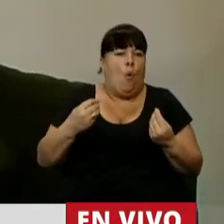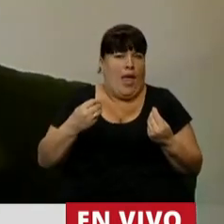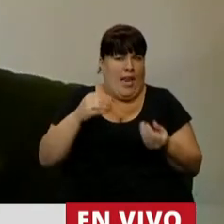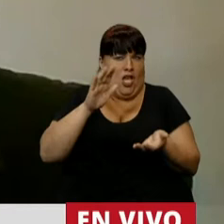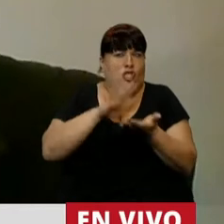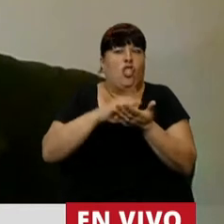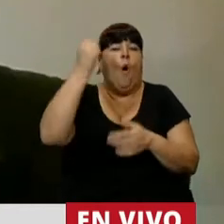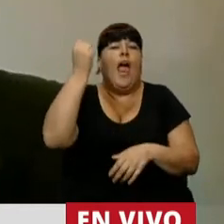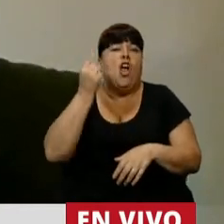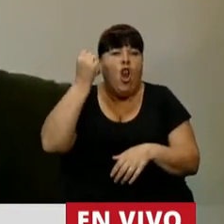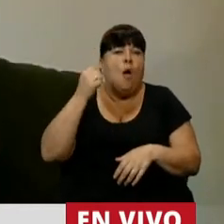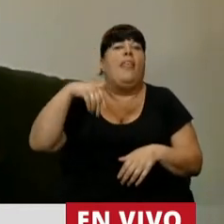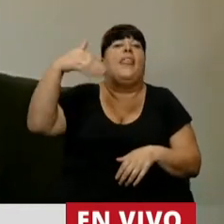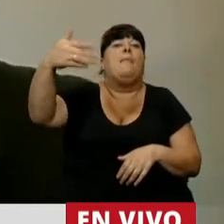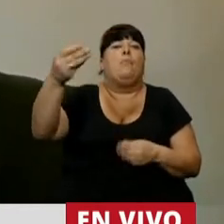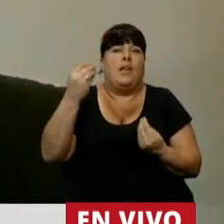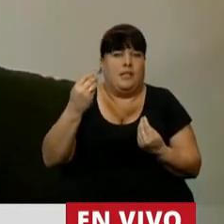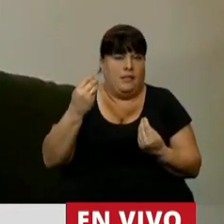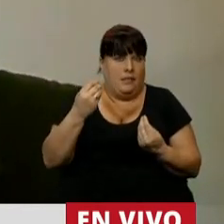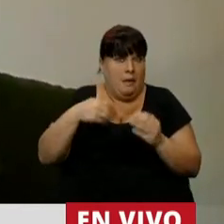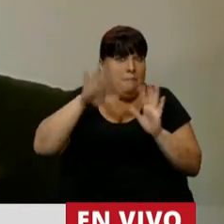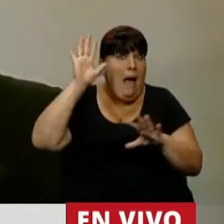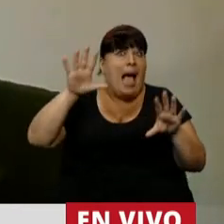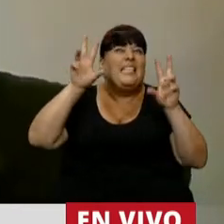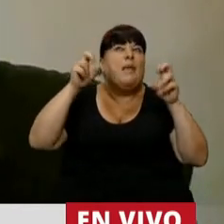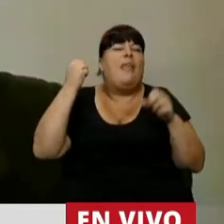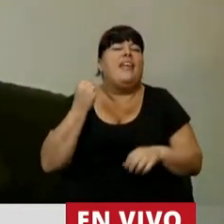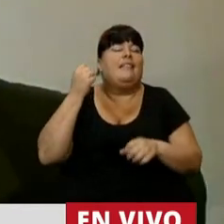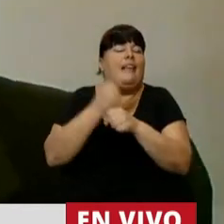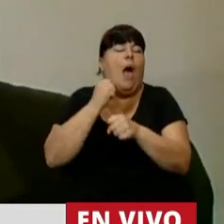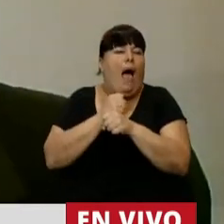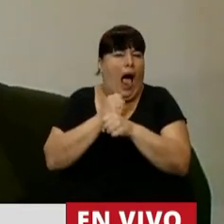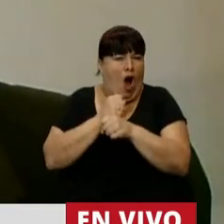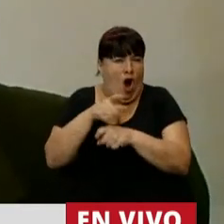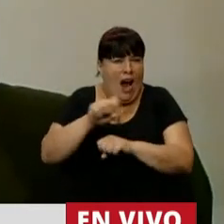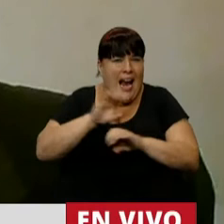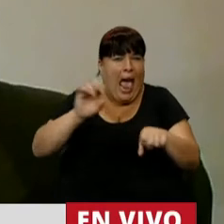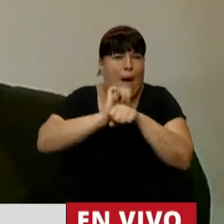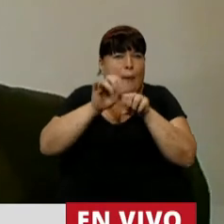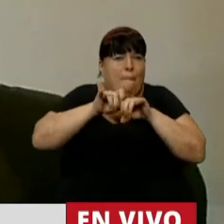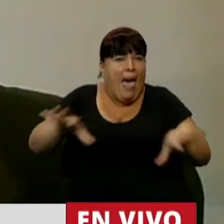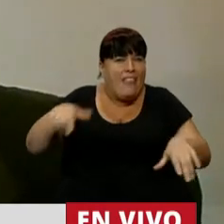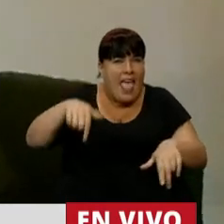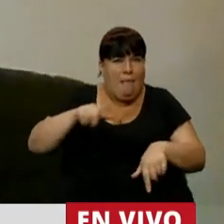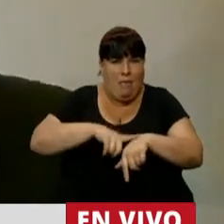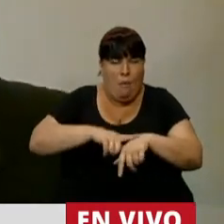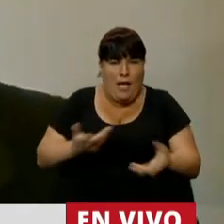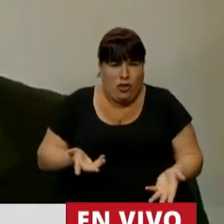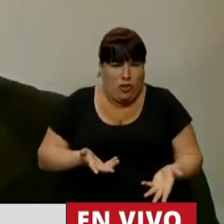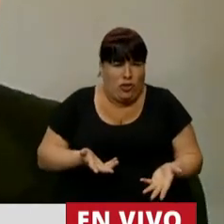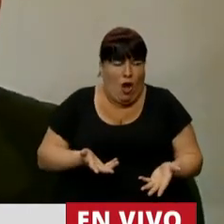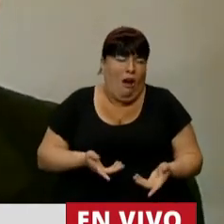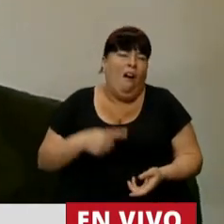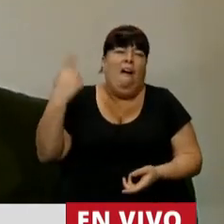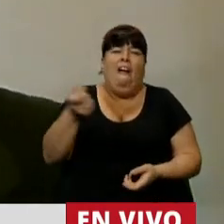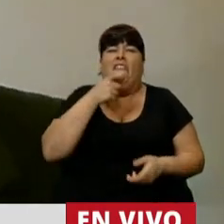tiene sobre la economía y las que va a tener fundamentalmente sobre el mundo del trabajo esta trágica pandemia que estamos enfrentando y con